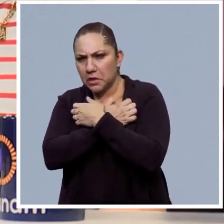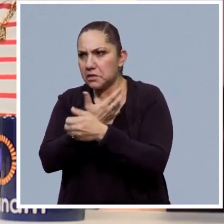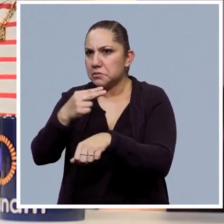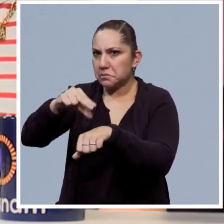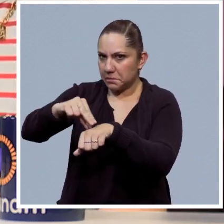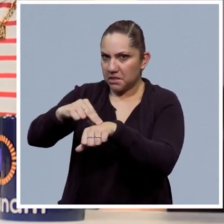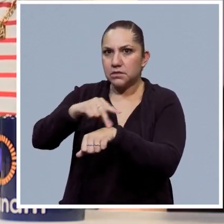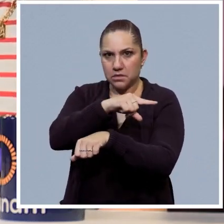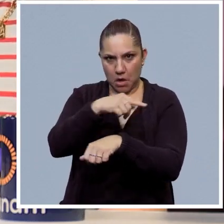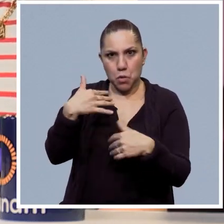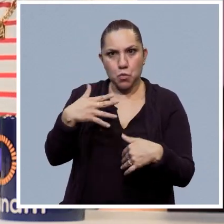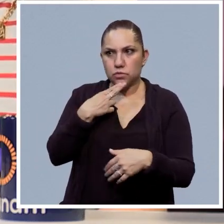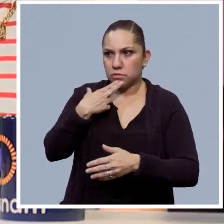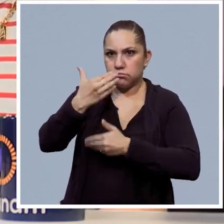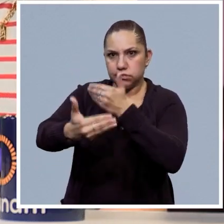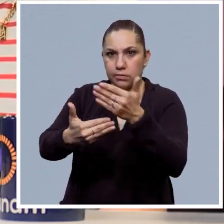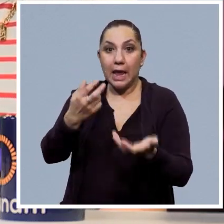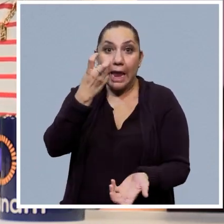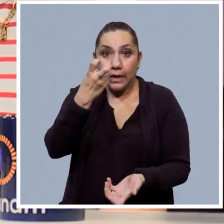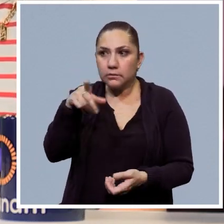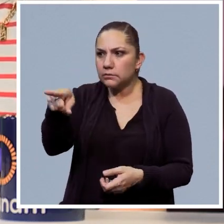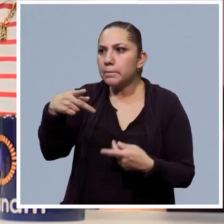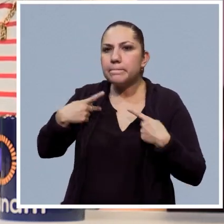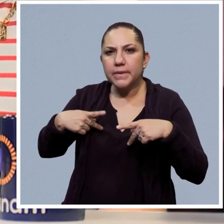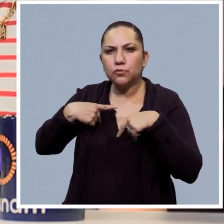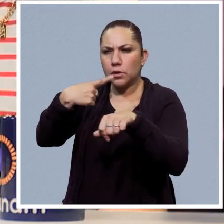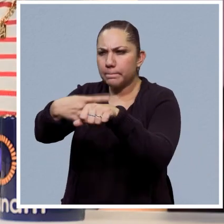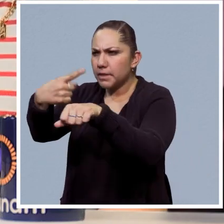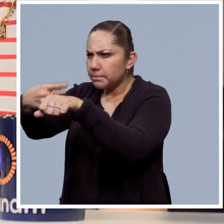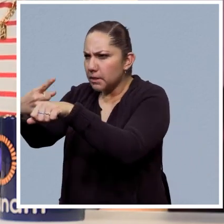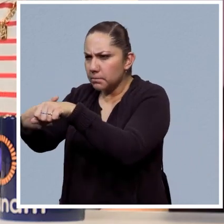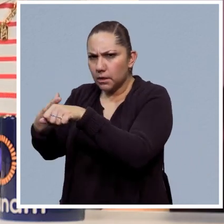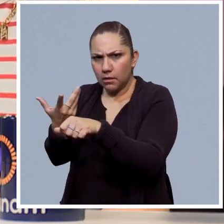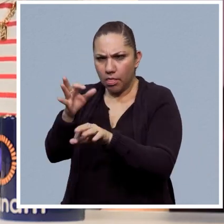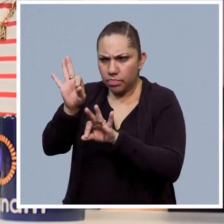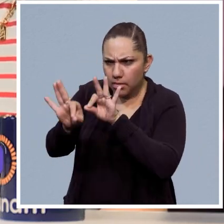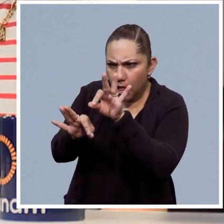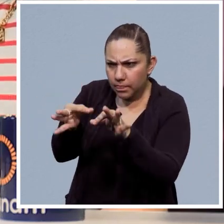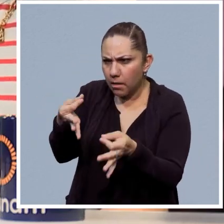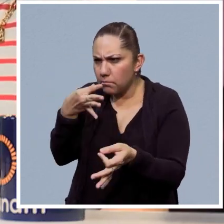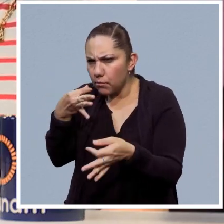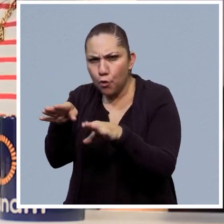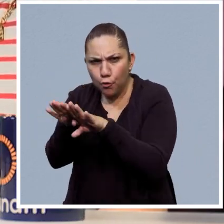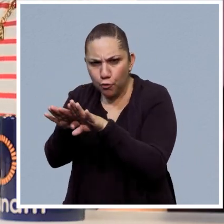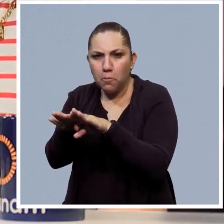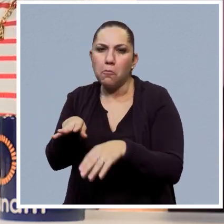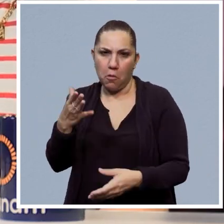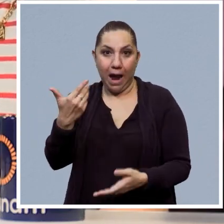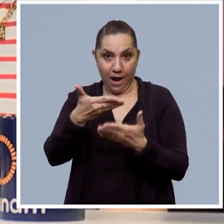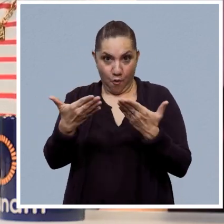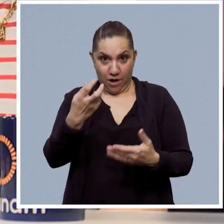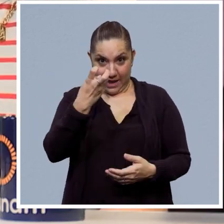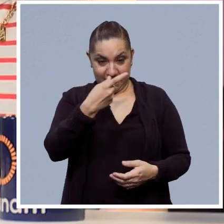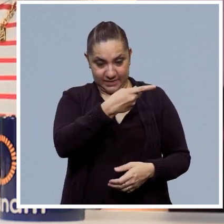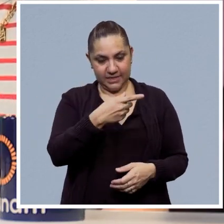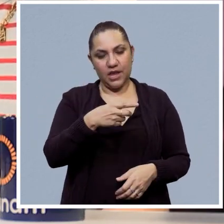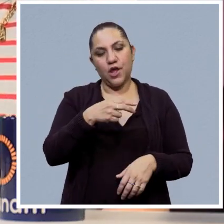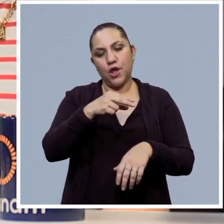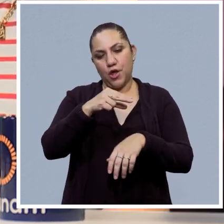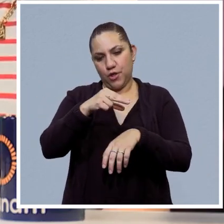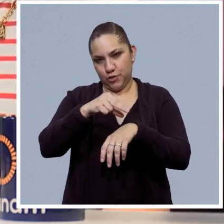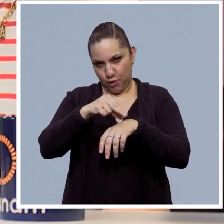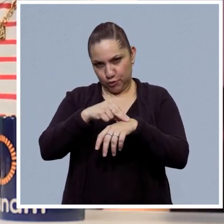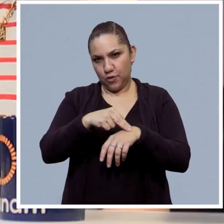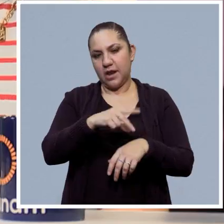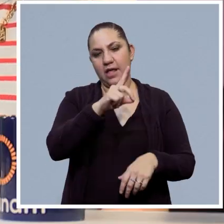medicina, en donde contribuye para el tratamiento de diferentes pacientes. Pero para saber de qué manera, pues hoy nos acompaña la doctora Dania Nimbe Lima.